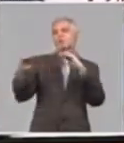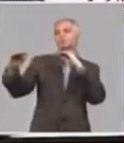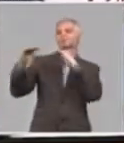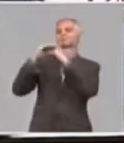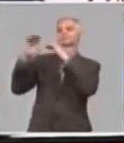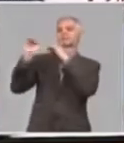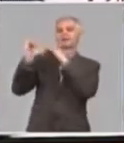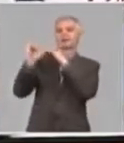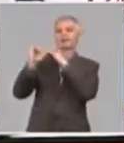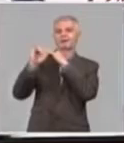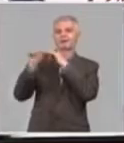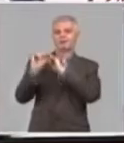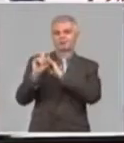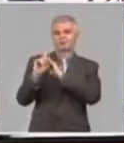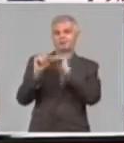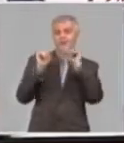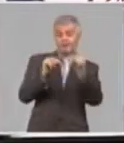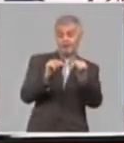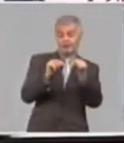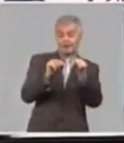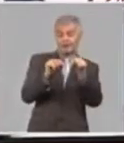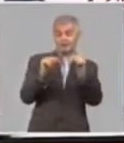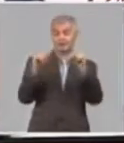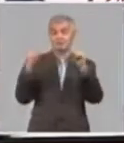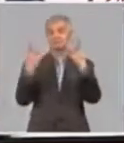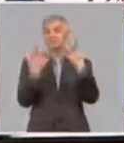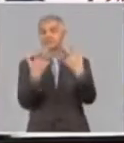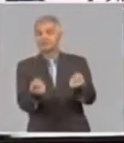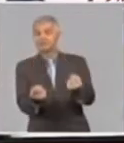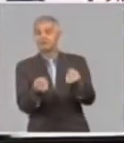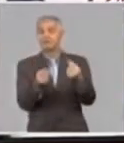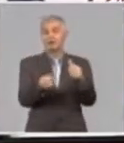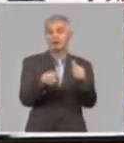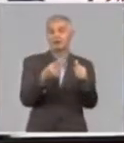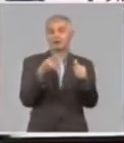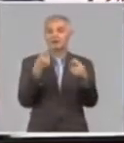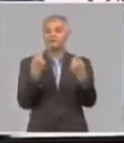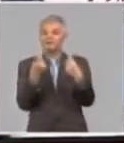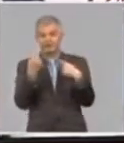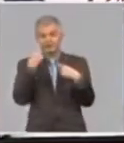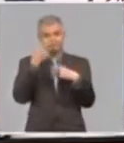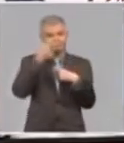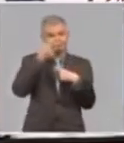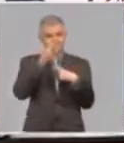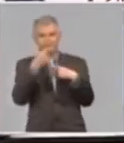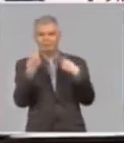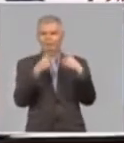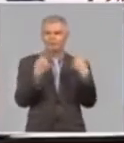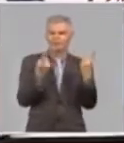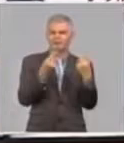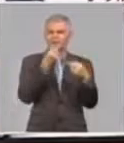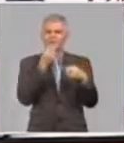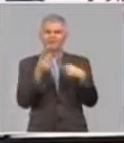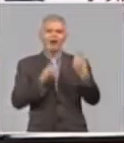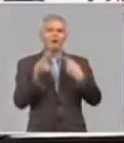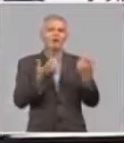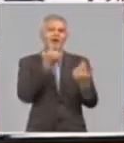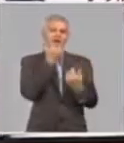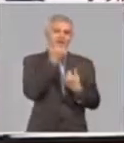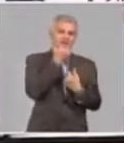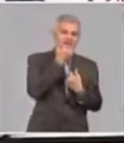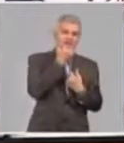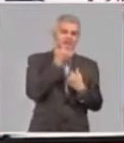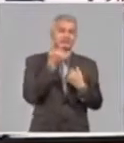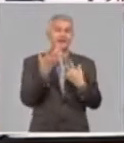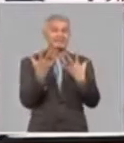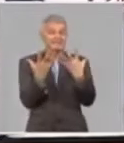observarlo porque ahí también puede ocurrir alguna afectación. Ahora, ¿cuál es la situación actual en Cuba de la sequía